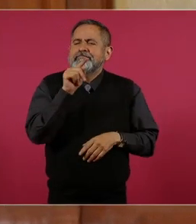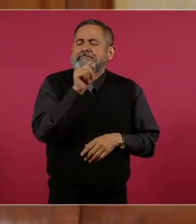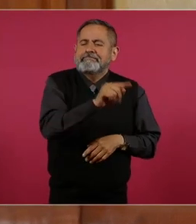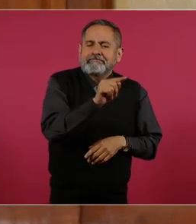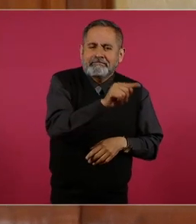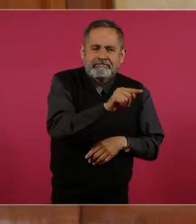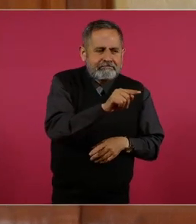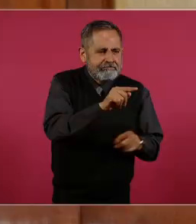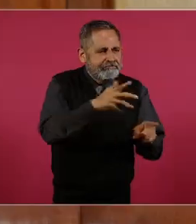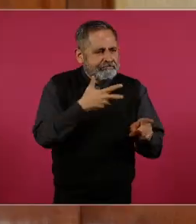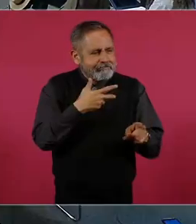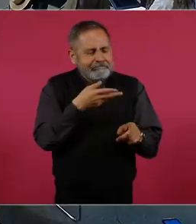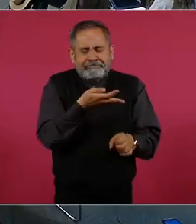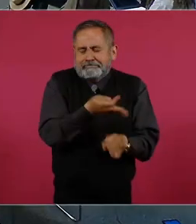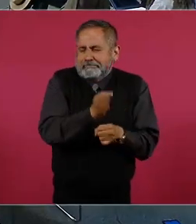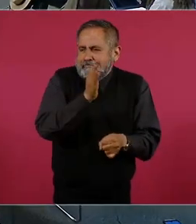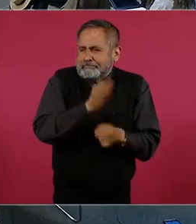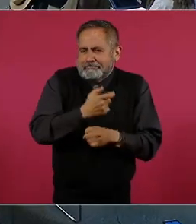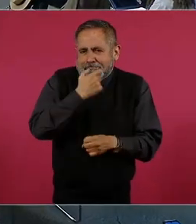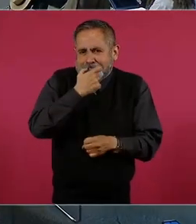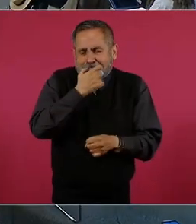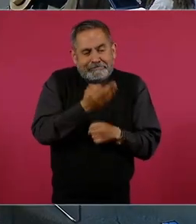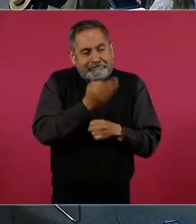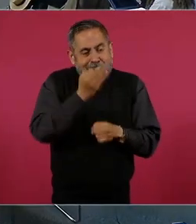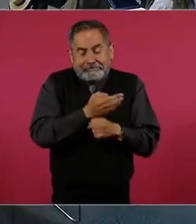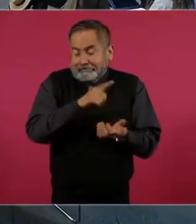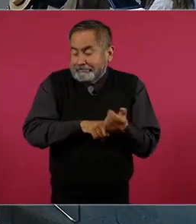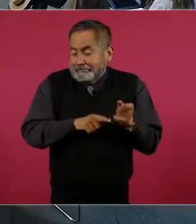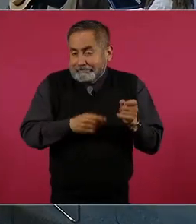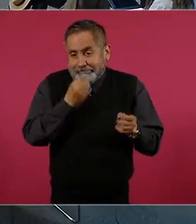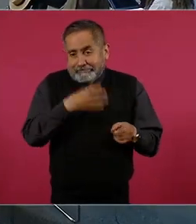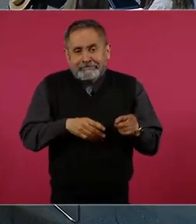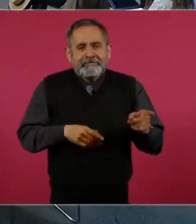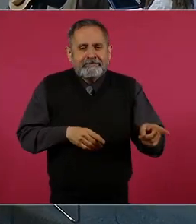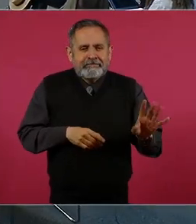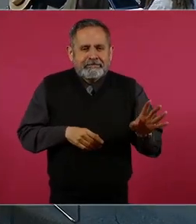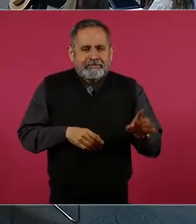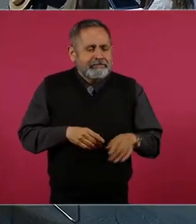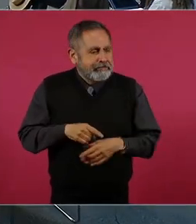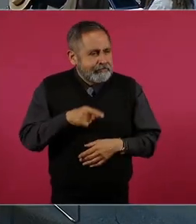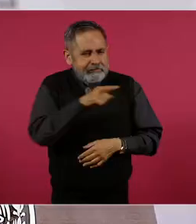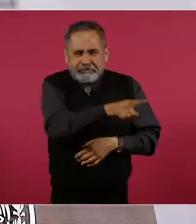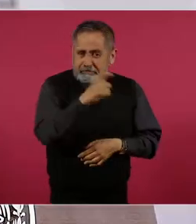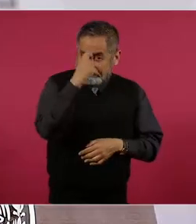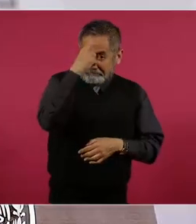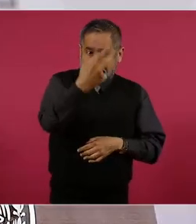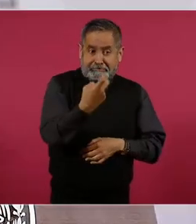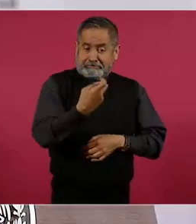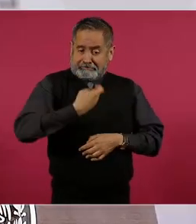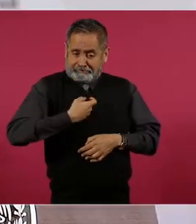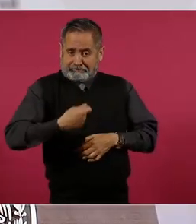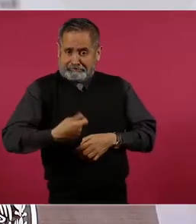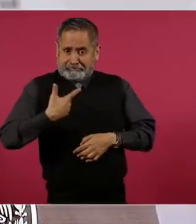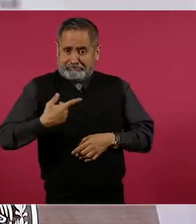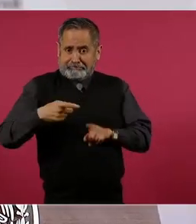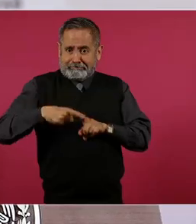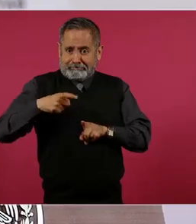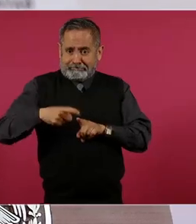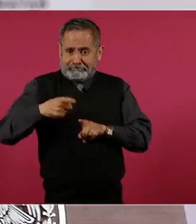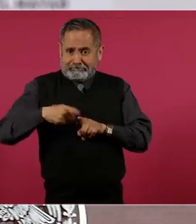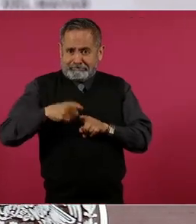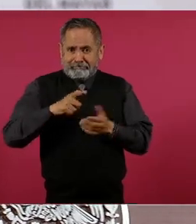tiene sentido el humor, pues, o sea, ese fue el que me inventó. Estaba